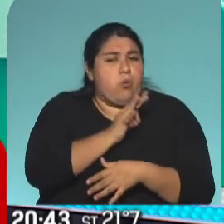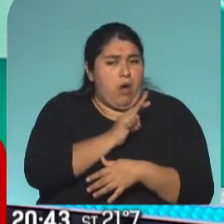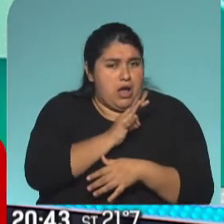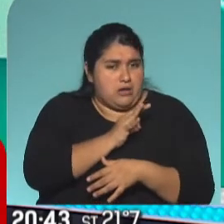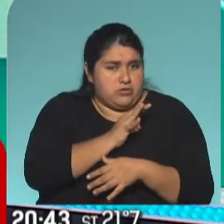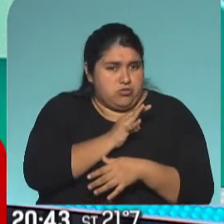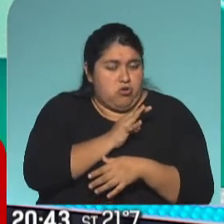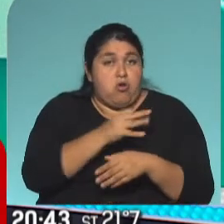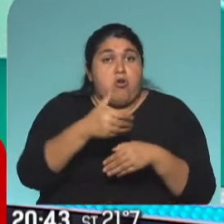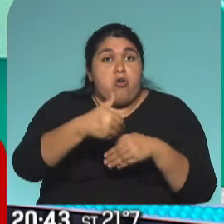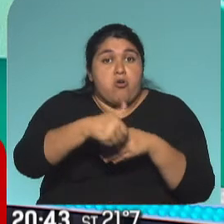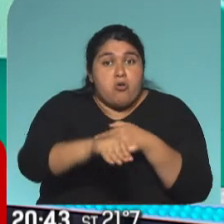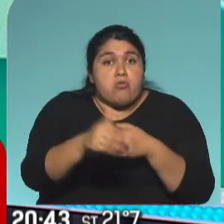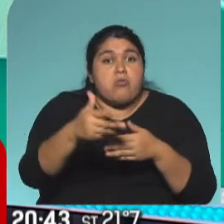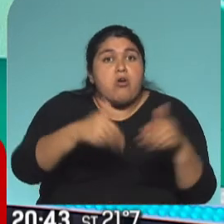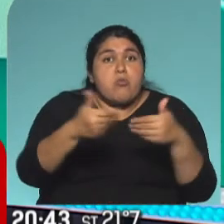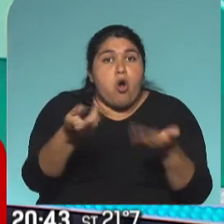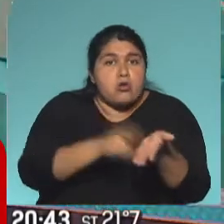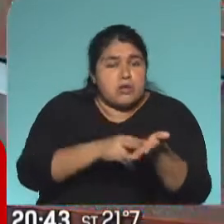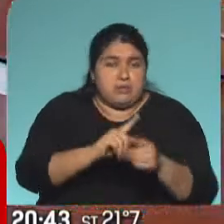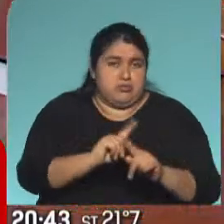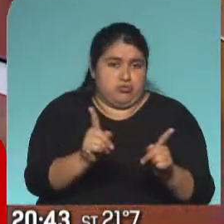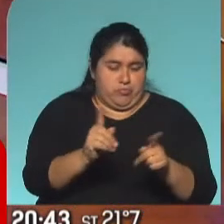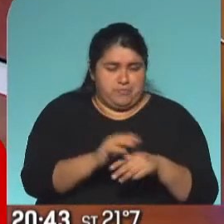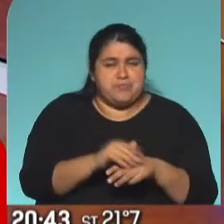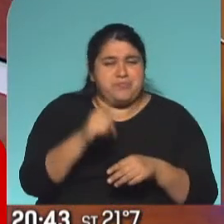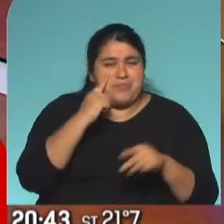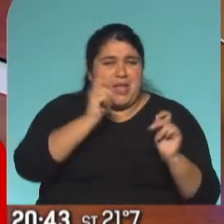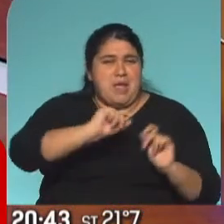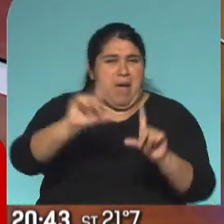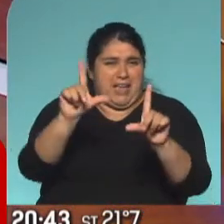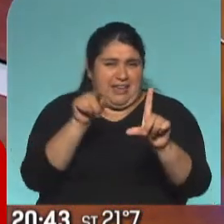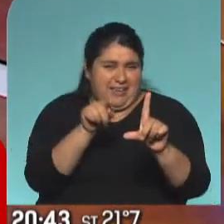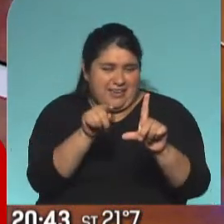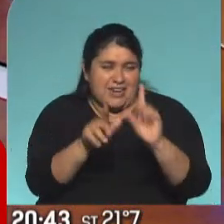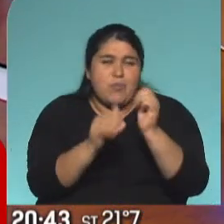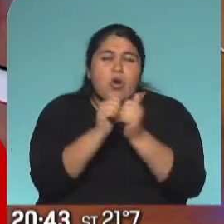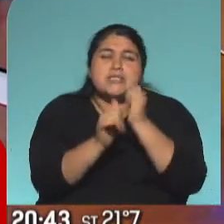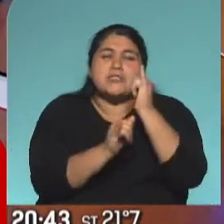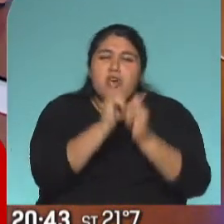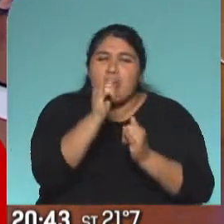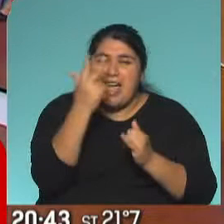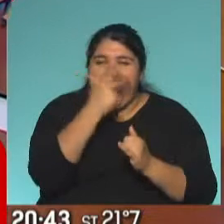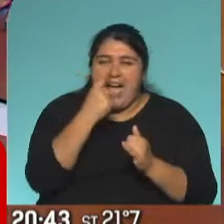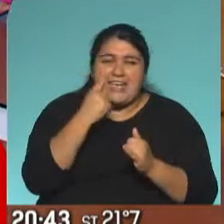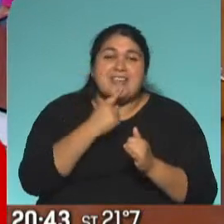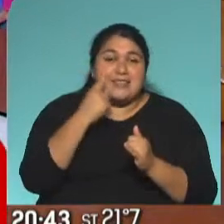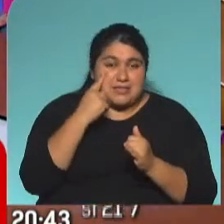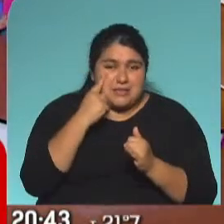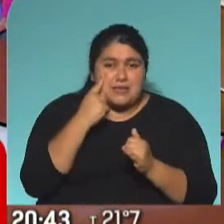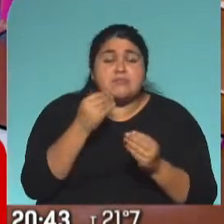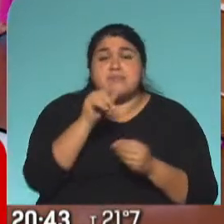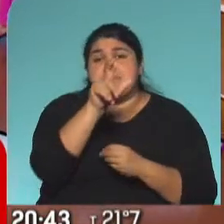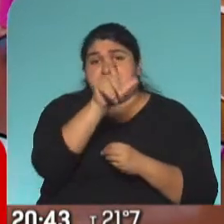sin posibilidad de reelección. Vamos a ver la primera imagen para contarles esta historia de Haití. En este caso,